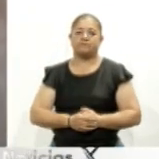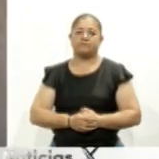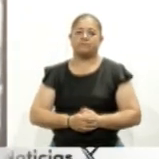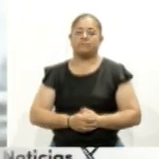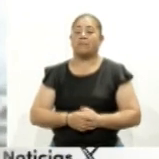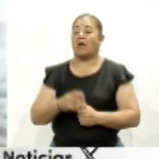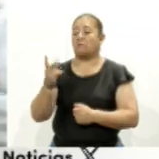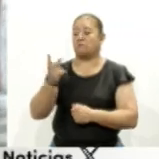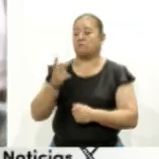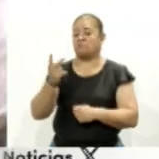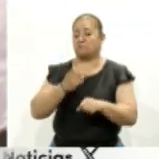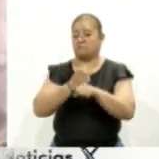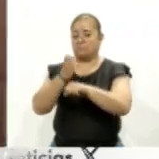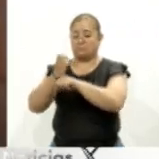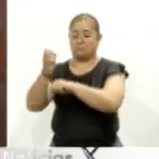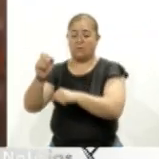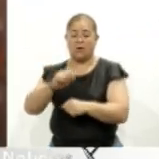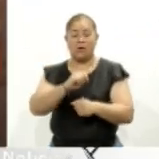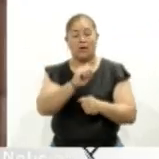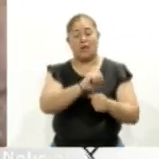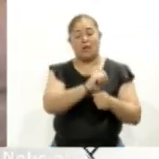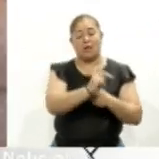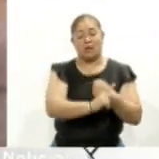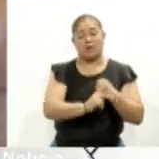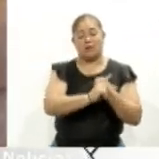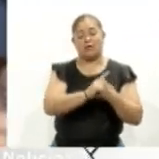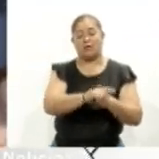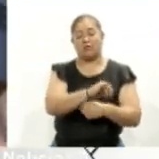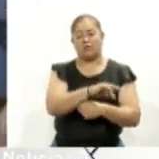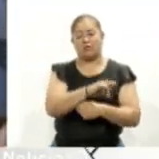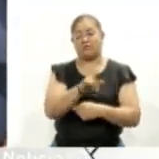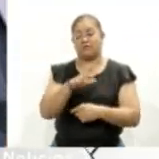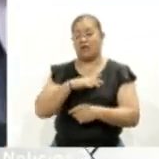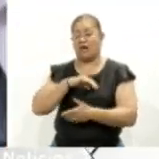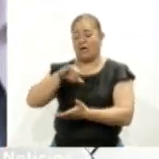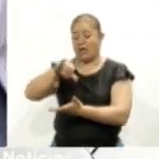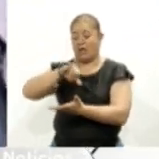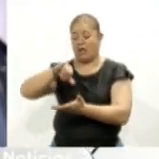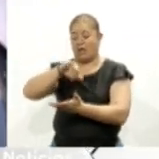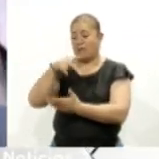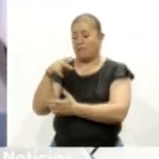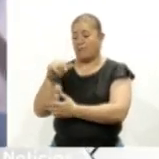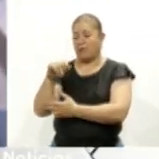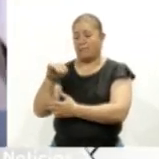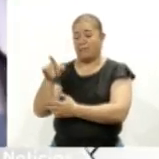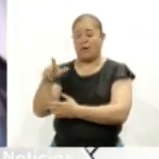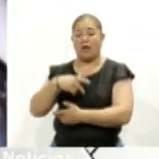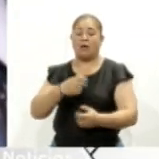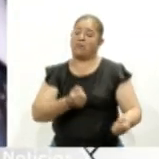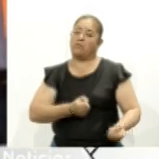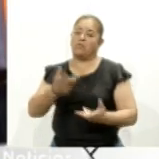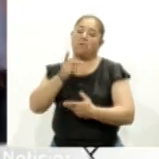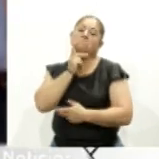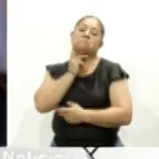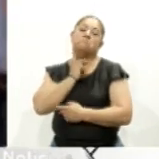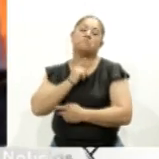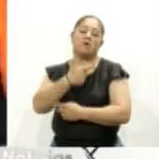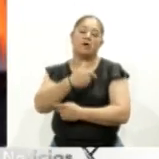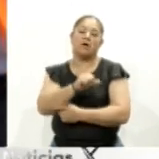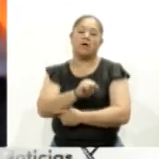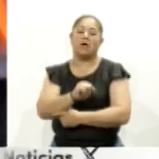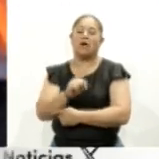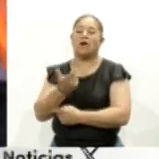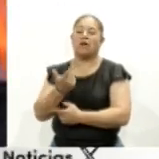La República de Indonesia es el tercer fabricante a nivel mundial de aceite de palma. Los productos que más exporta son el petróleo, gas, los minerales,